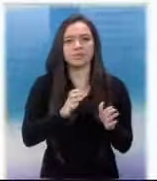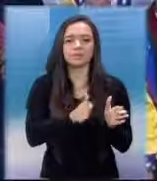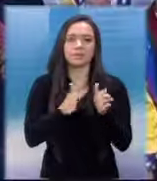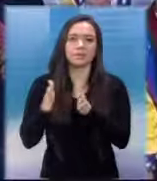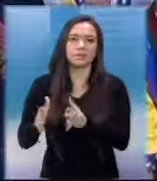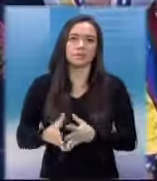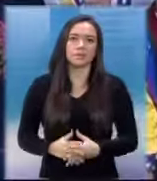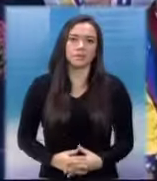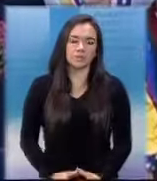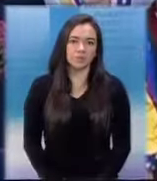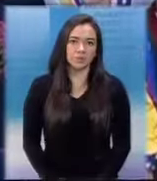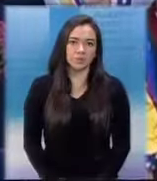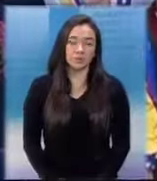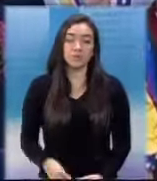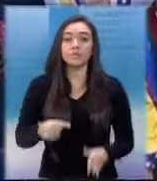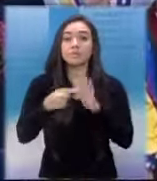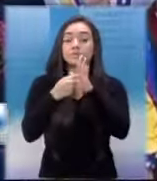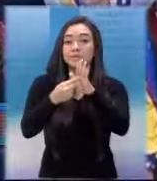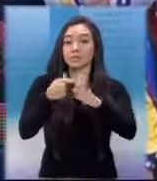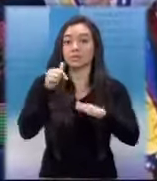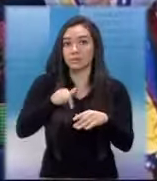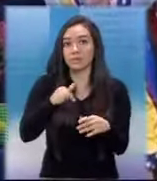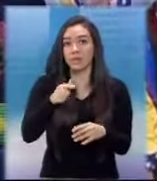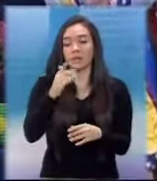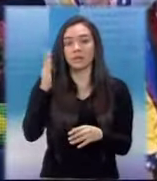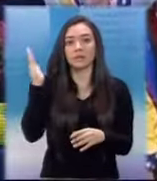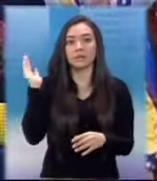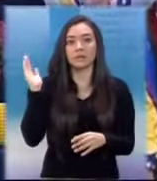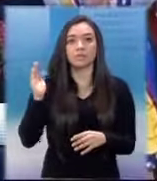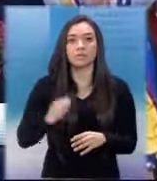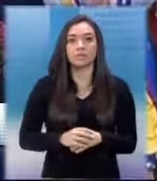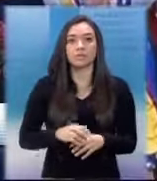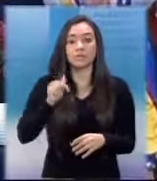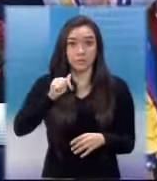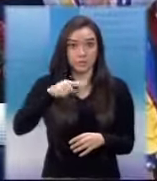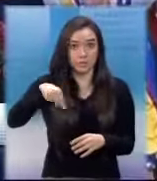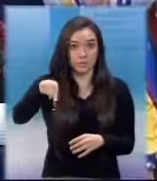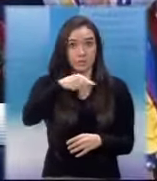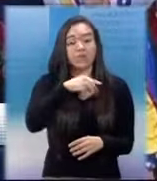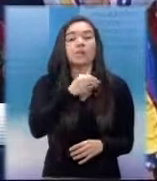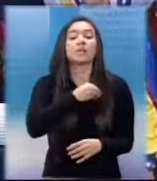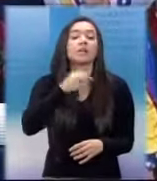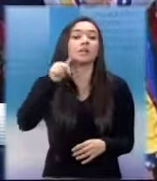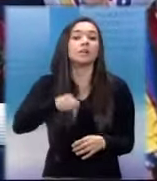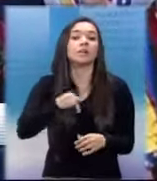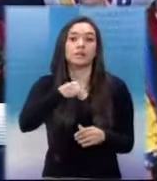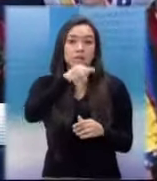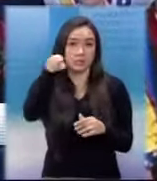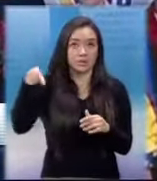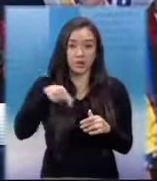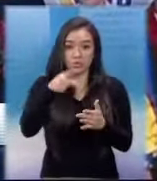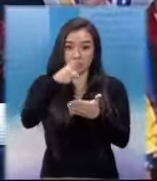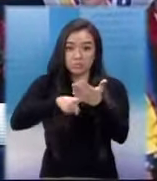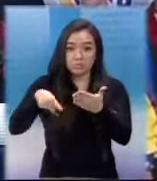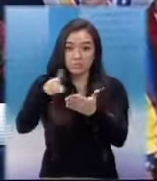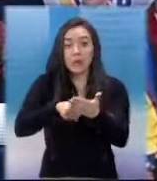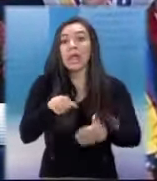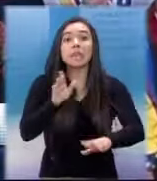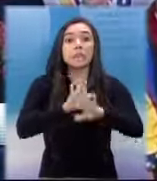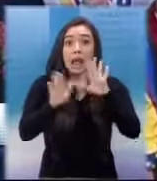Una vez se cierren los centros electorales, cuando venga la palabra del